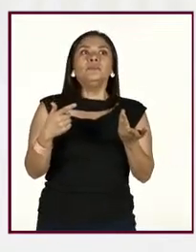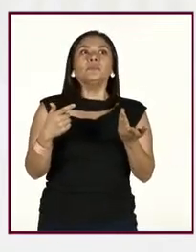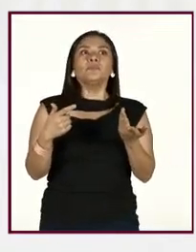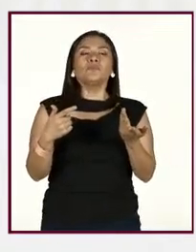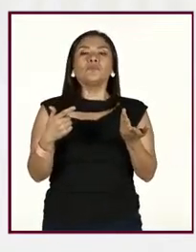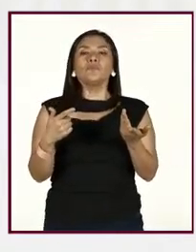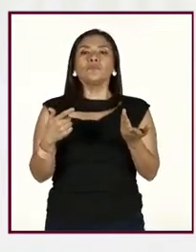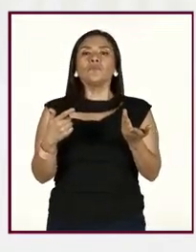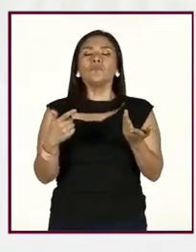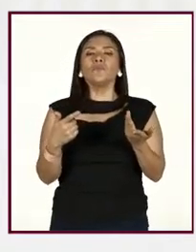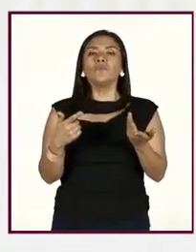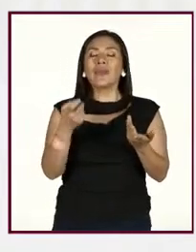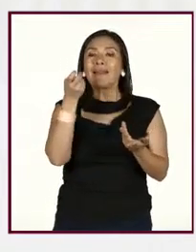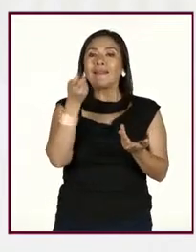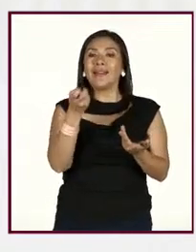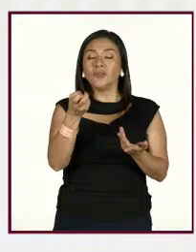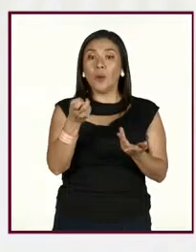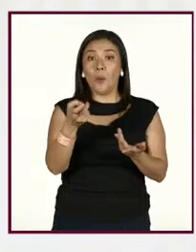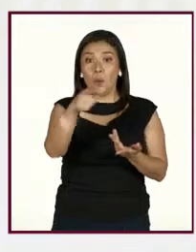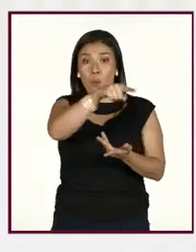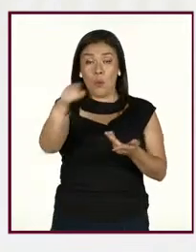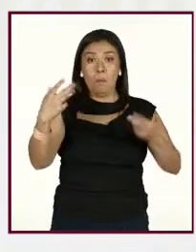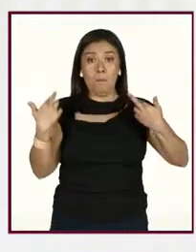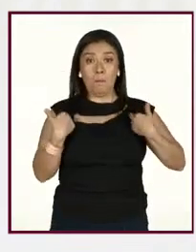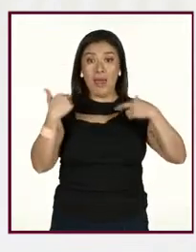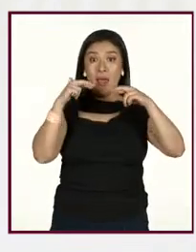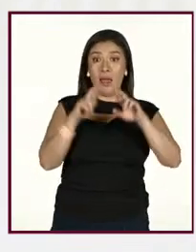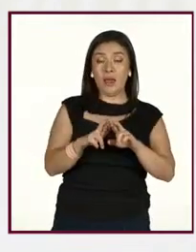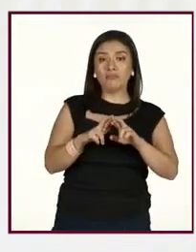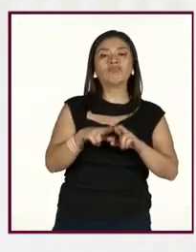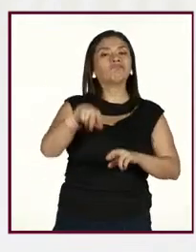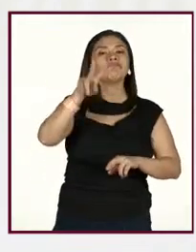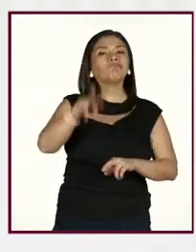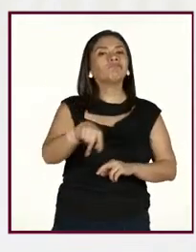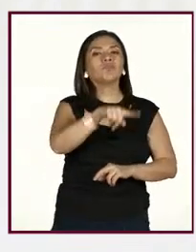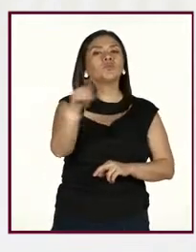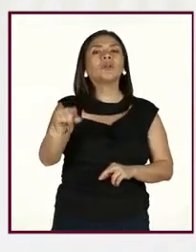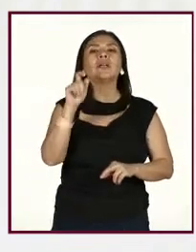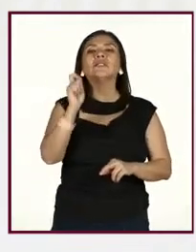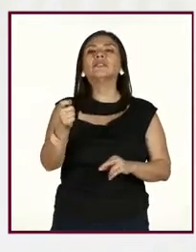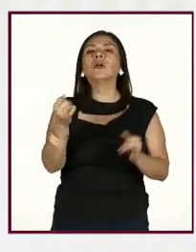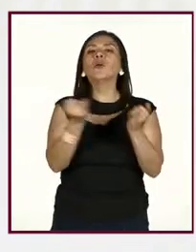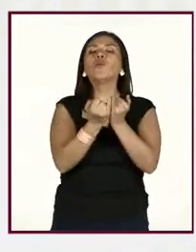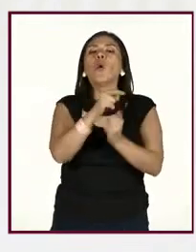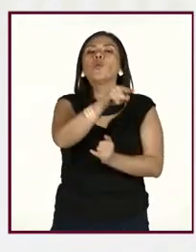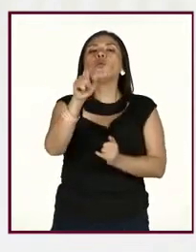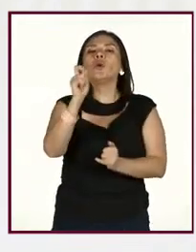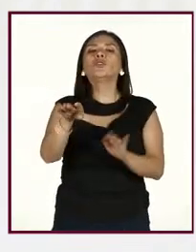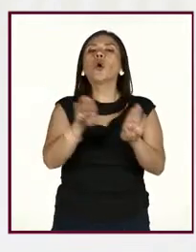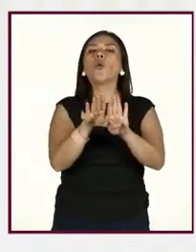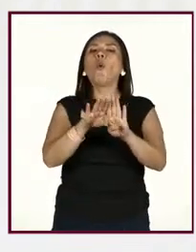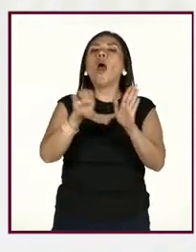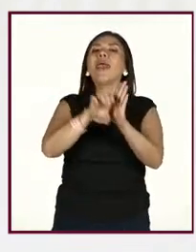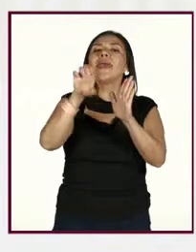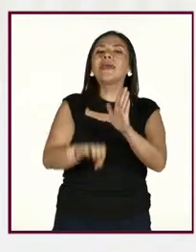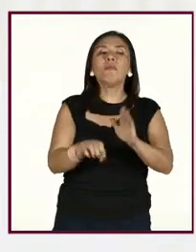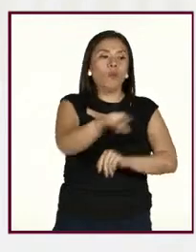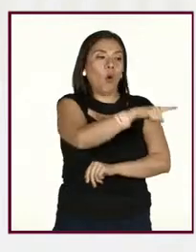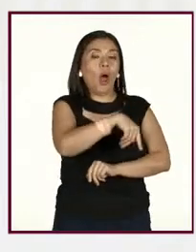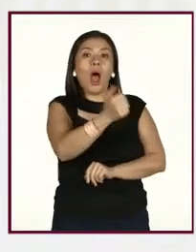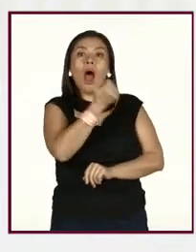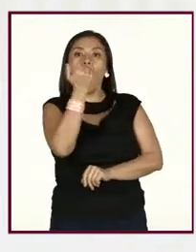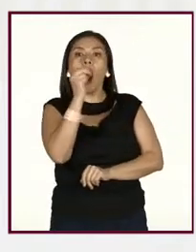y de cómo también, pues el docente a final de cuentas termina siendo un ejemplo, ¿no? Para los alumnos.